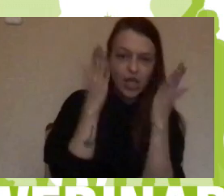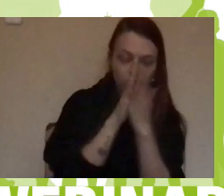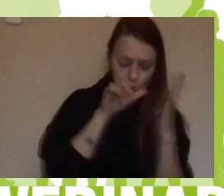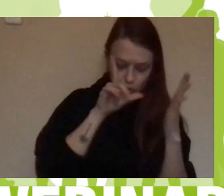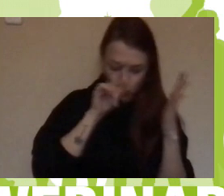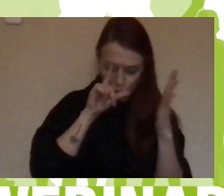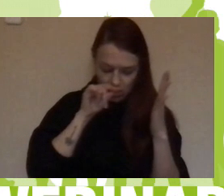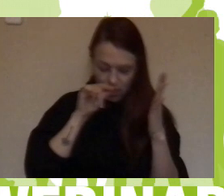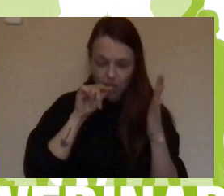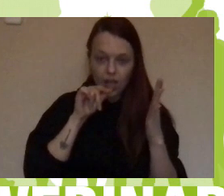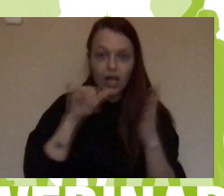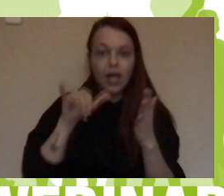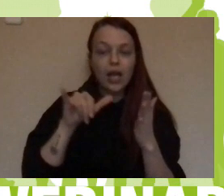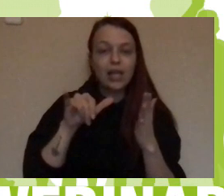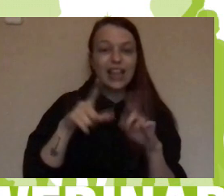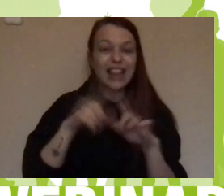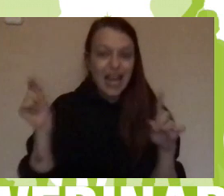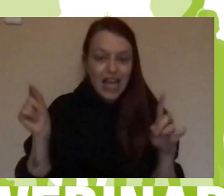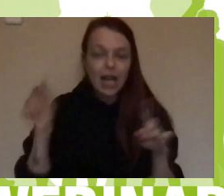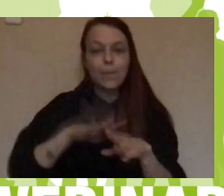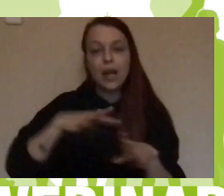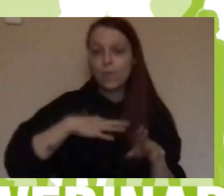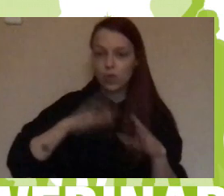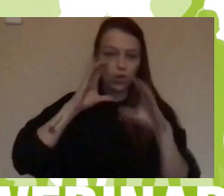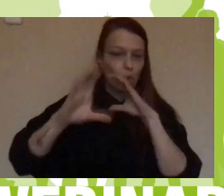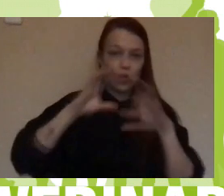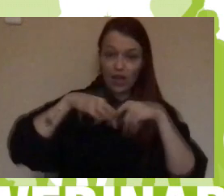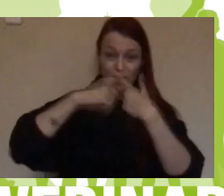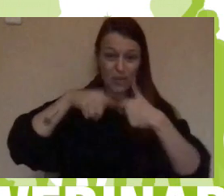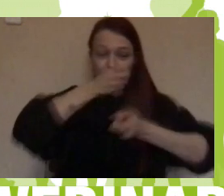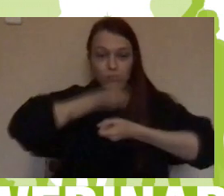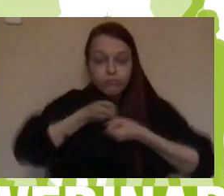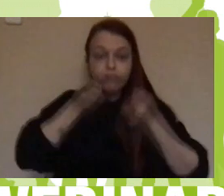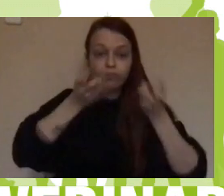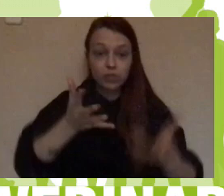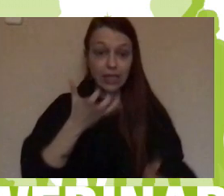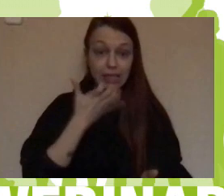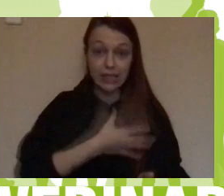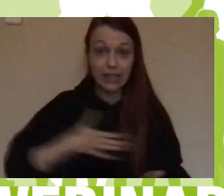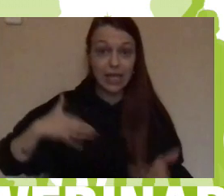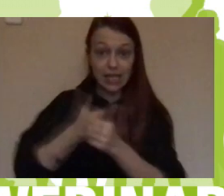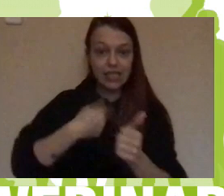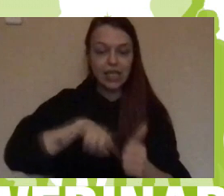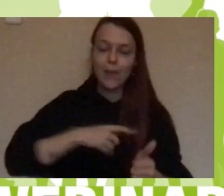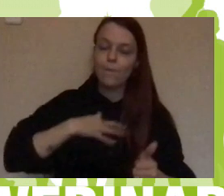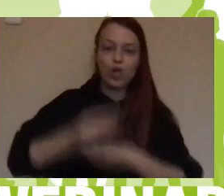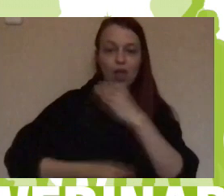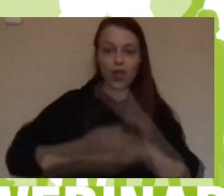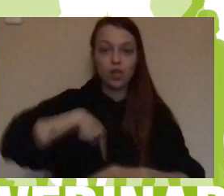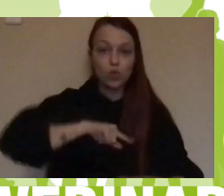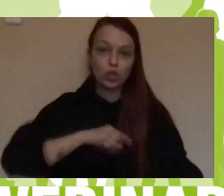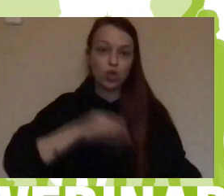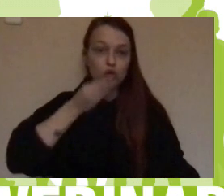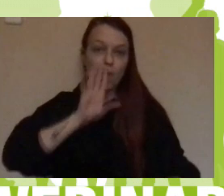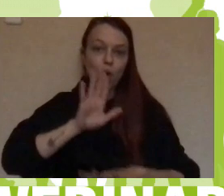Telegram, todo para comunicar a todas las familias, a todos los que nos quieran seguir y poner lo mejor de nosotros al servicio